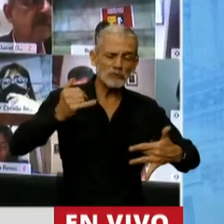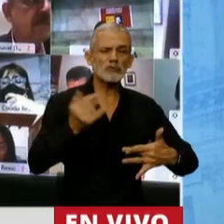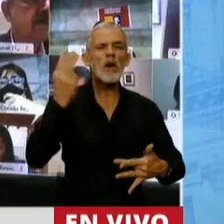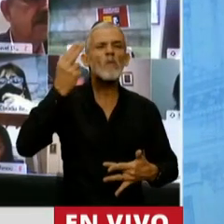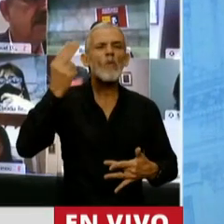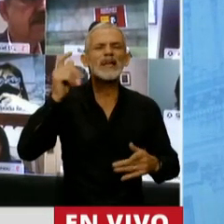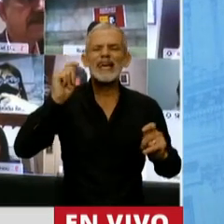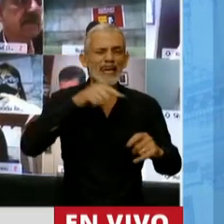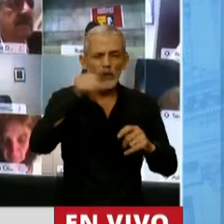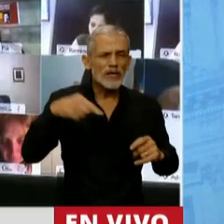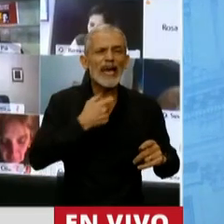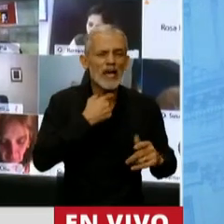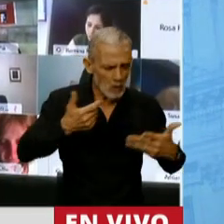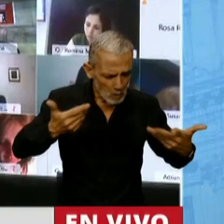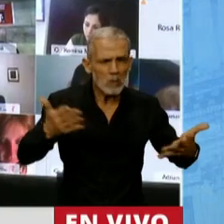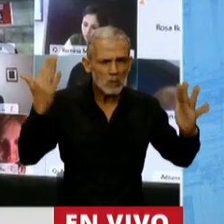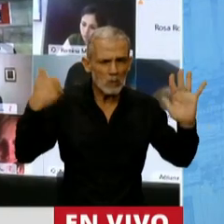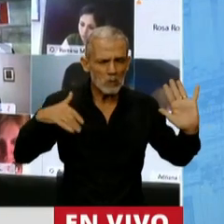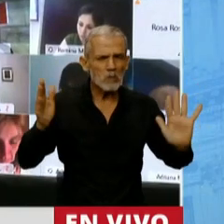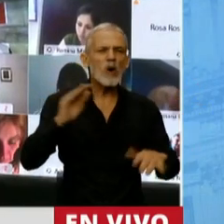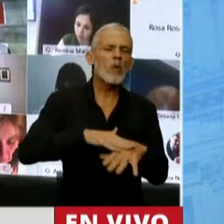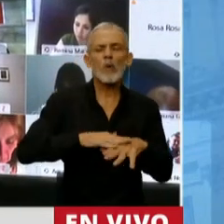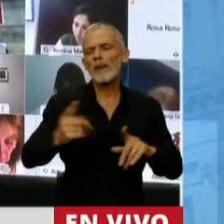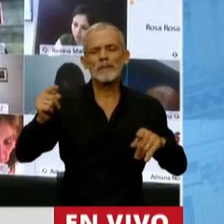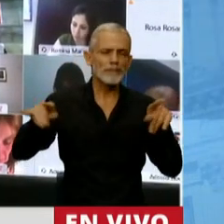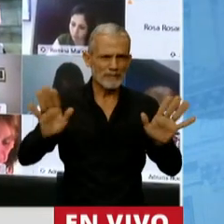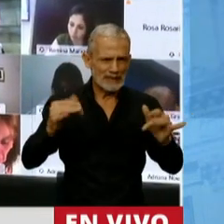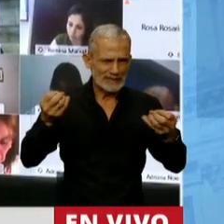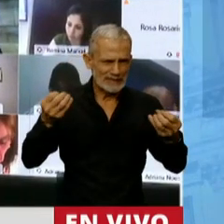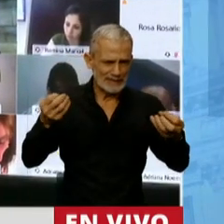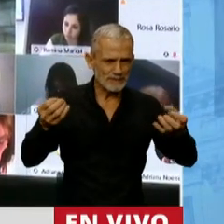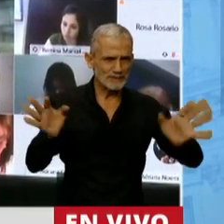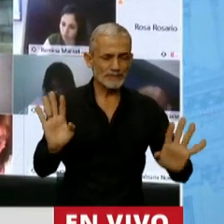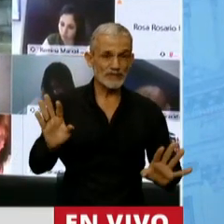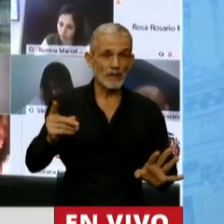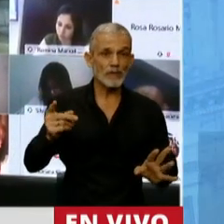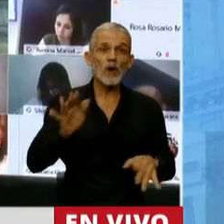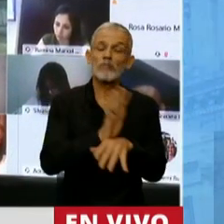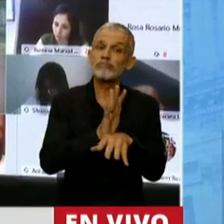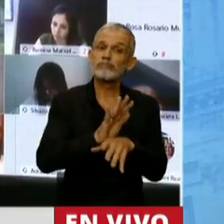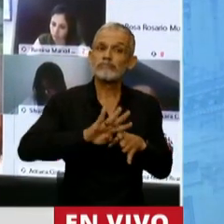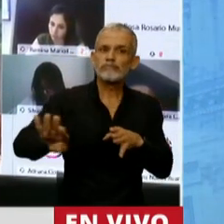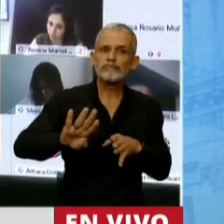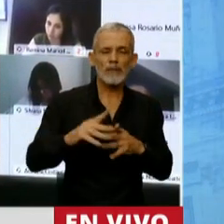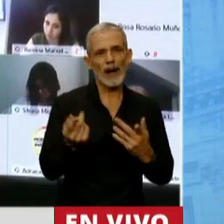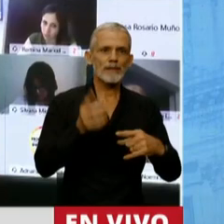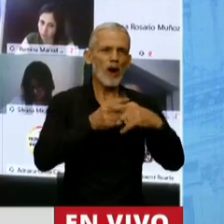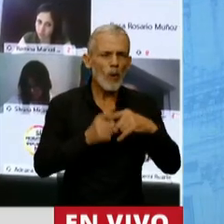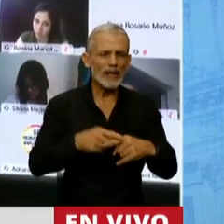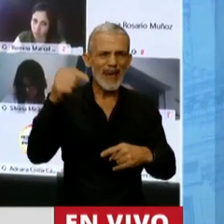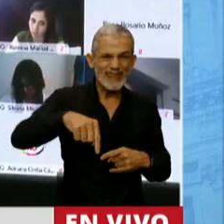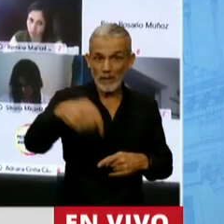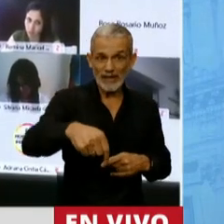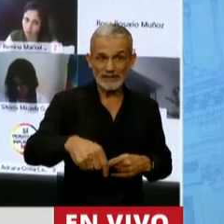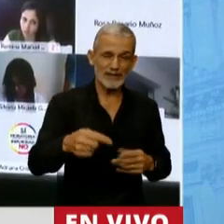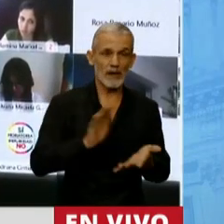muerte de quien se le cante. Hablar del pasado de alguna manera los excluye de tener que rendir cuentas de este